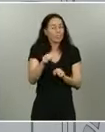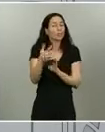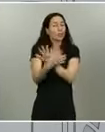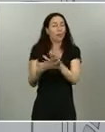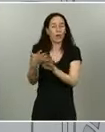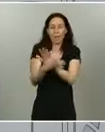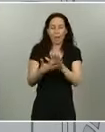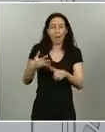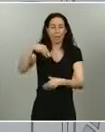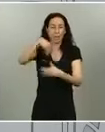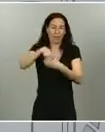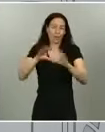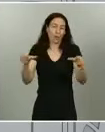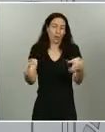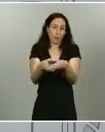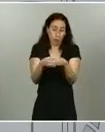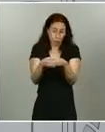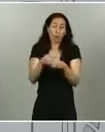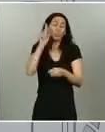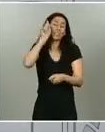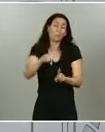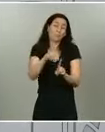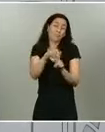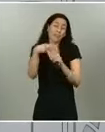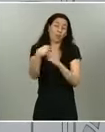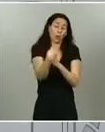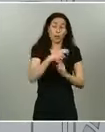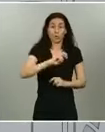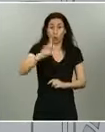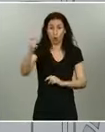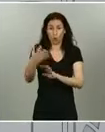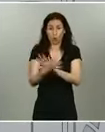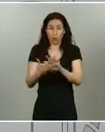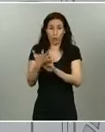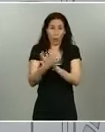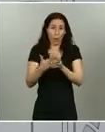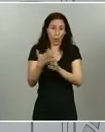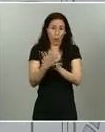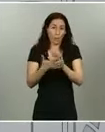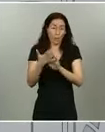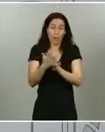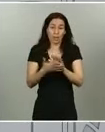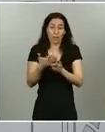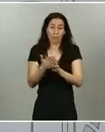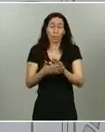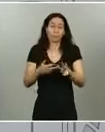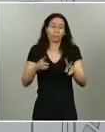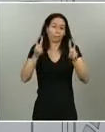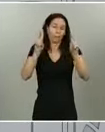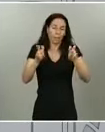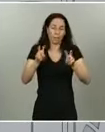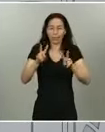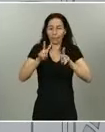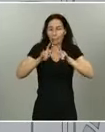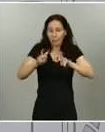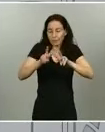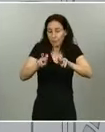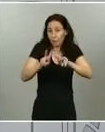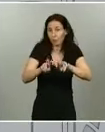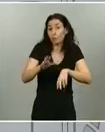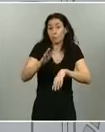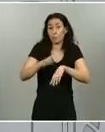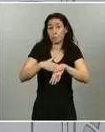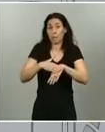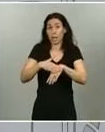Y luego hablamos de otros factores relacionados con estudios de investigación que pueden ser interesantes para responder a preguntas que se están planteando ahora